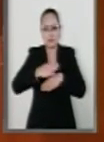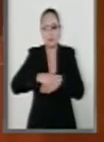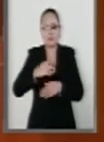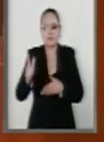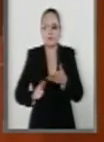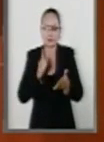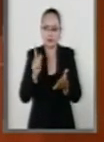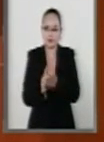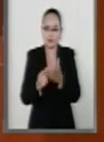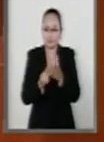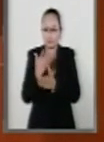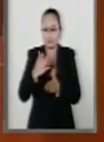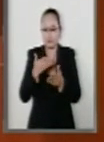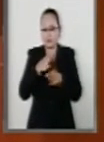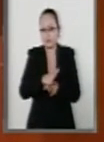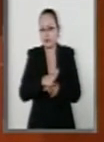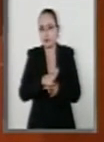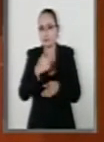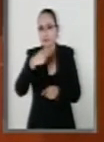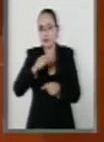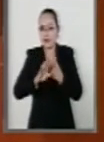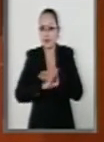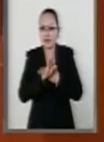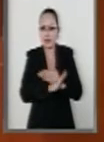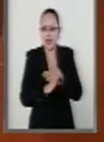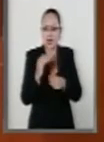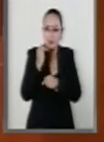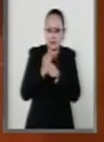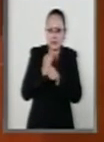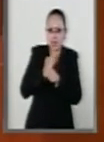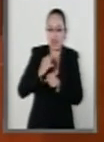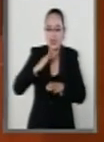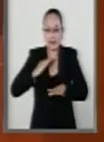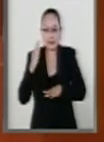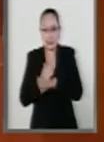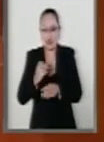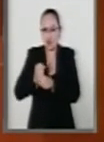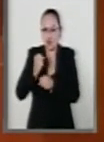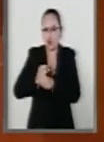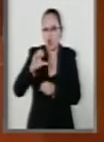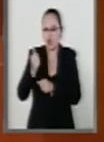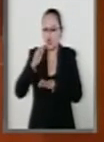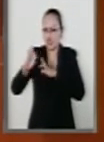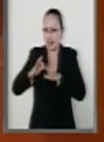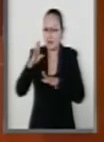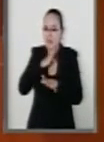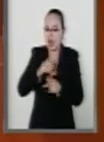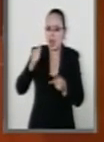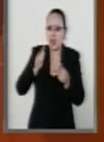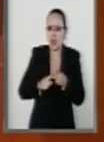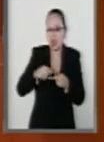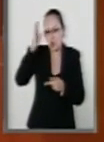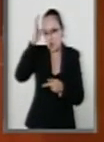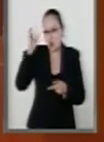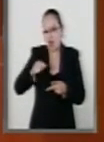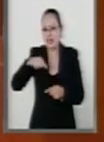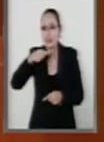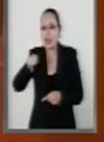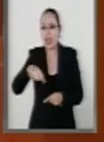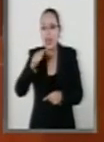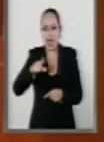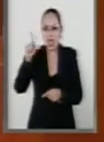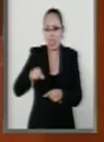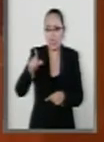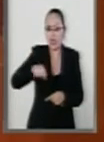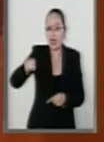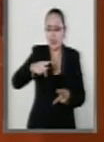expide la ley general para prevenir, investigar y sancionar la tortura y otros tratos o penas, cueles, inhumanos o degradantes